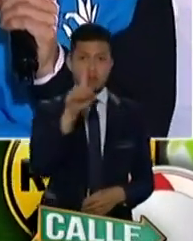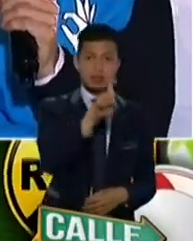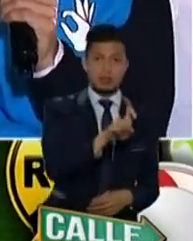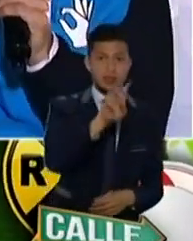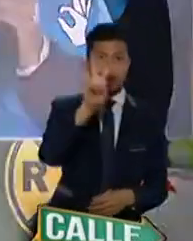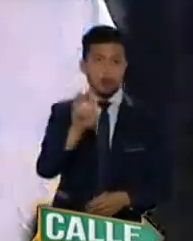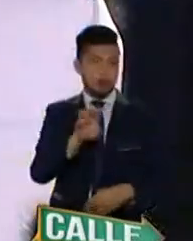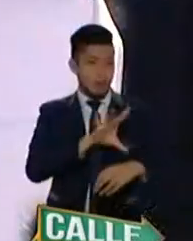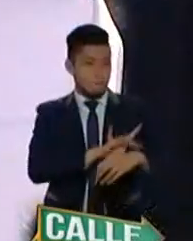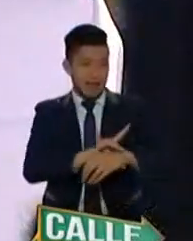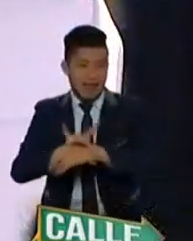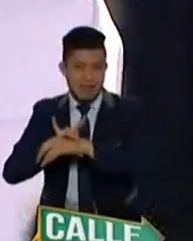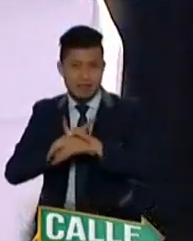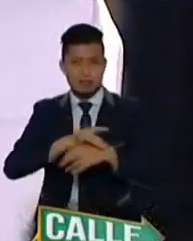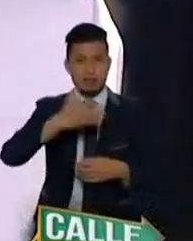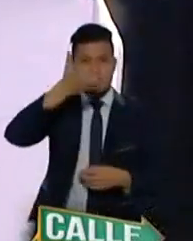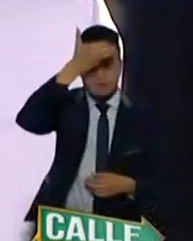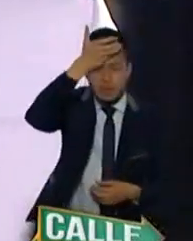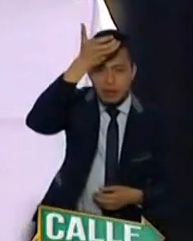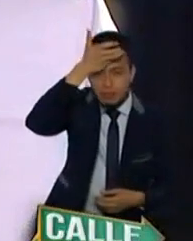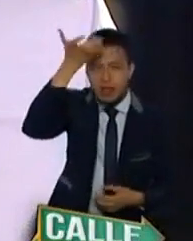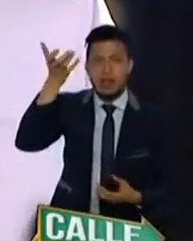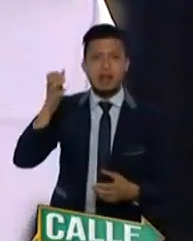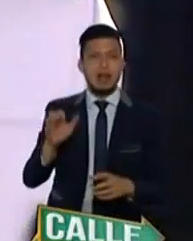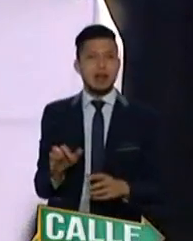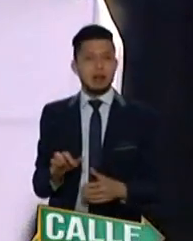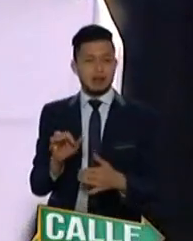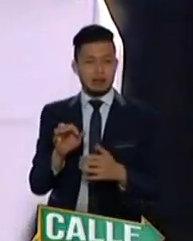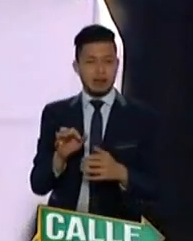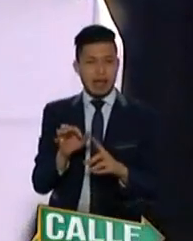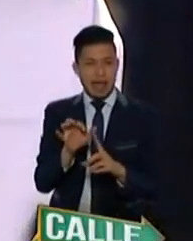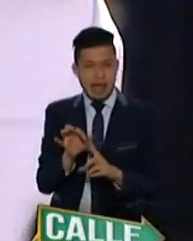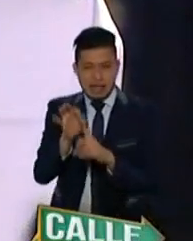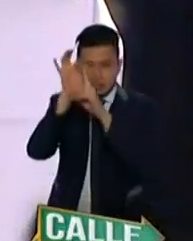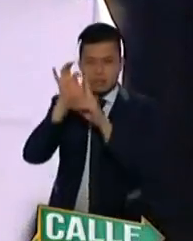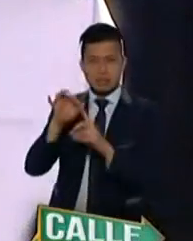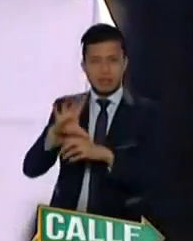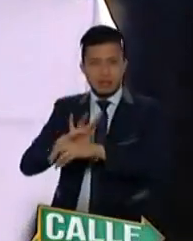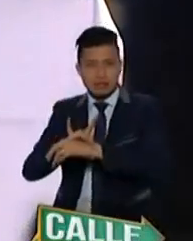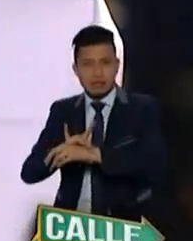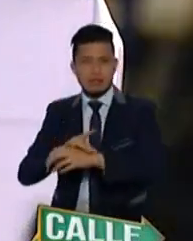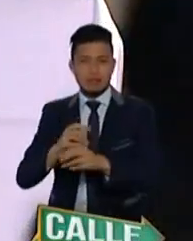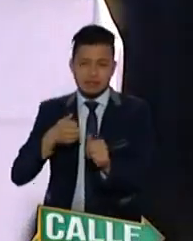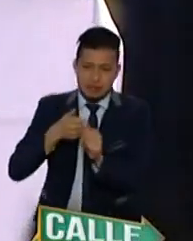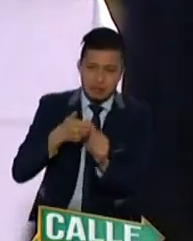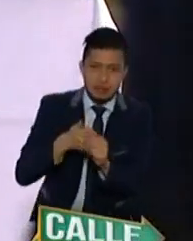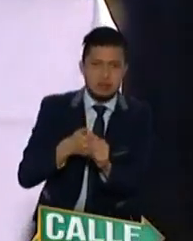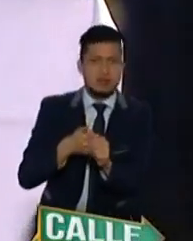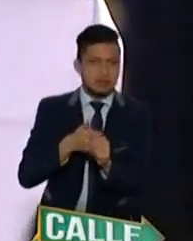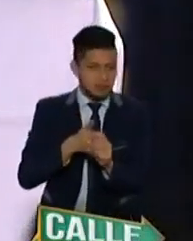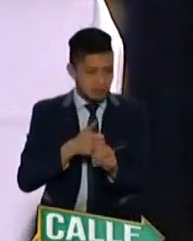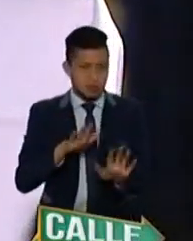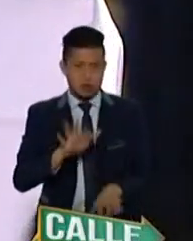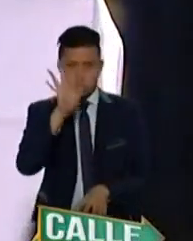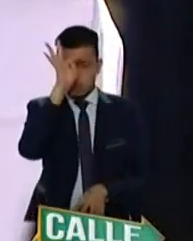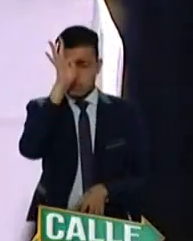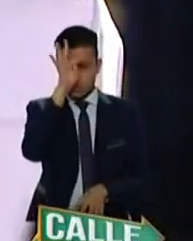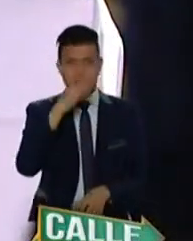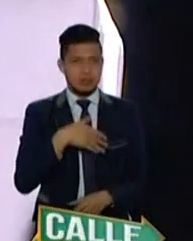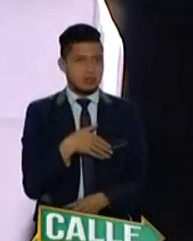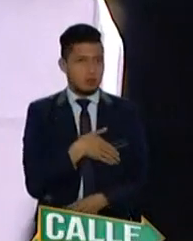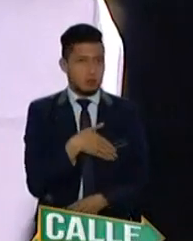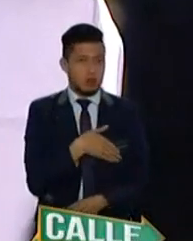médicos, enfermeras, especialistas, personal asistencial de nuestro hospital Simón Bolívar, que hoy